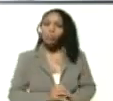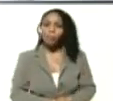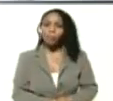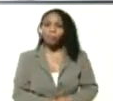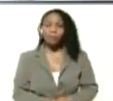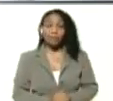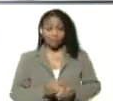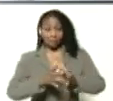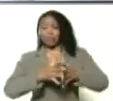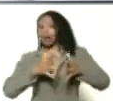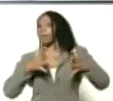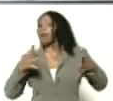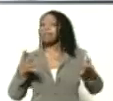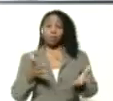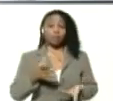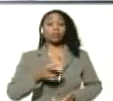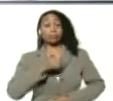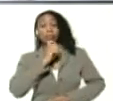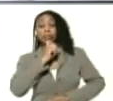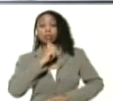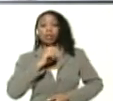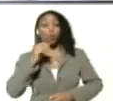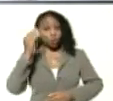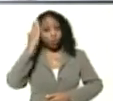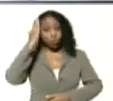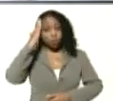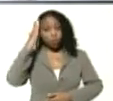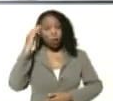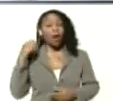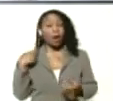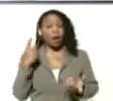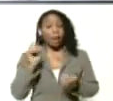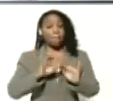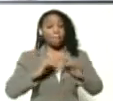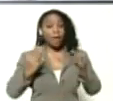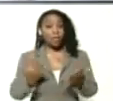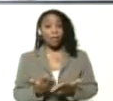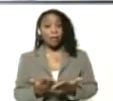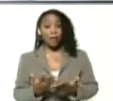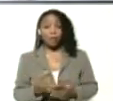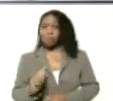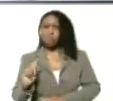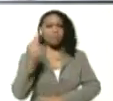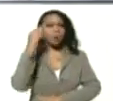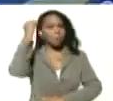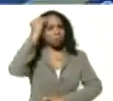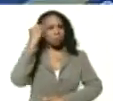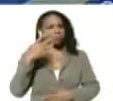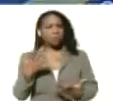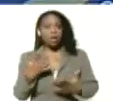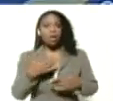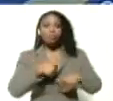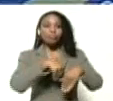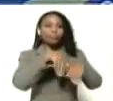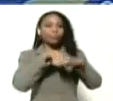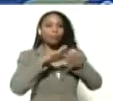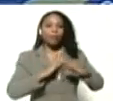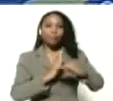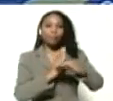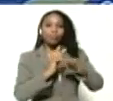Tremendo reto. Cuando vimos la pandemia. Lo primero que pensamos fue que hay que suspender las clases.